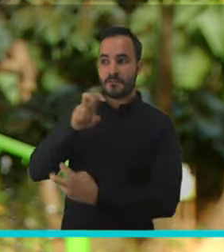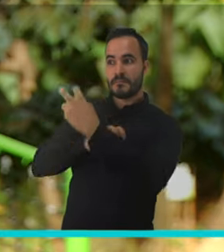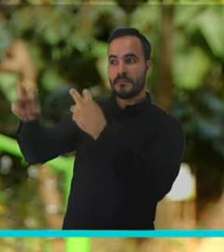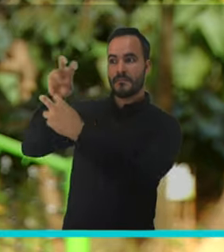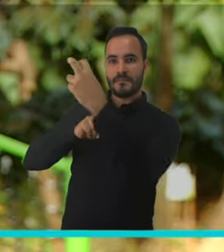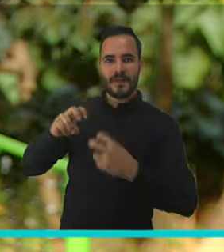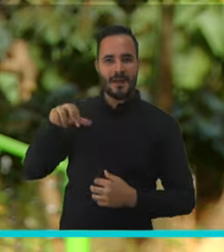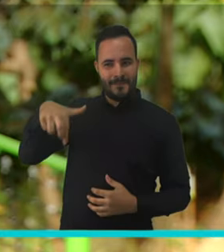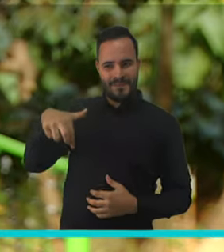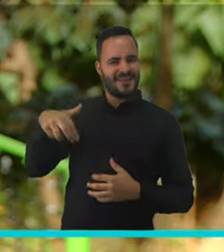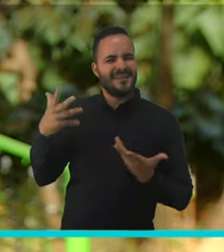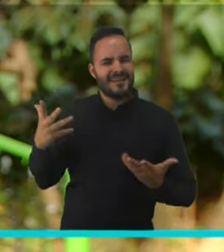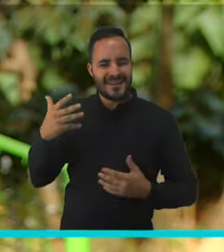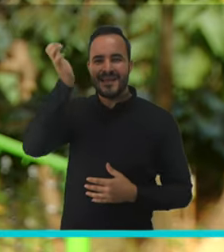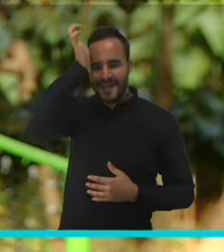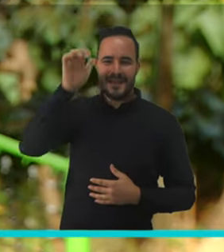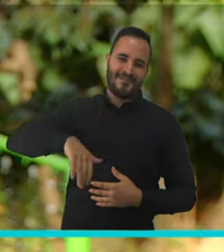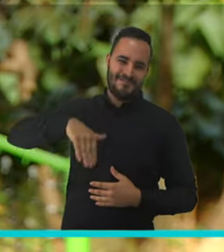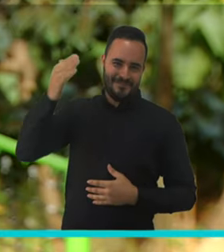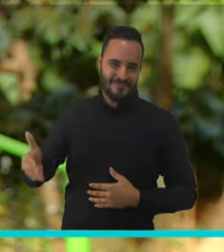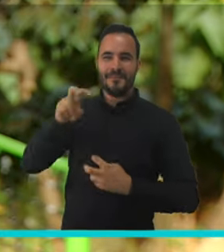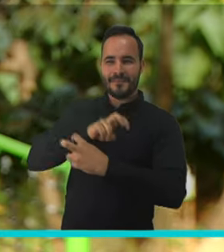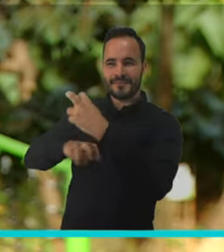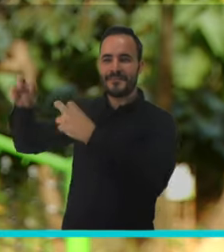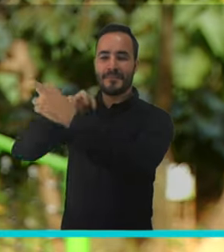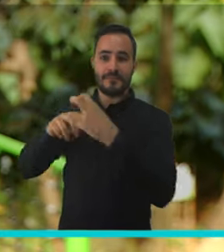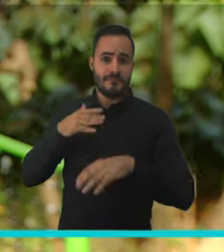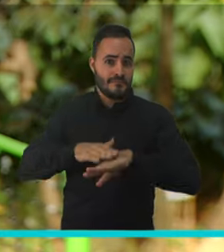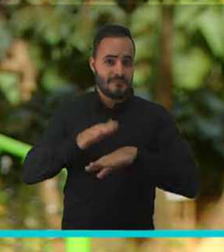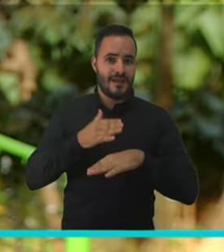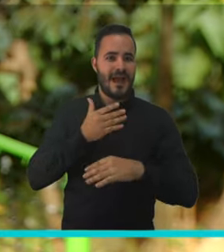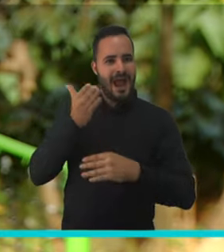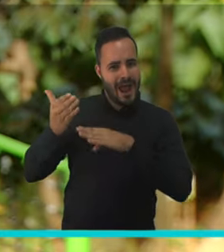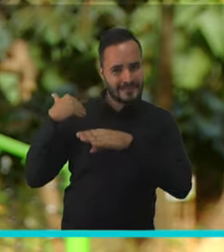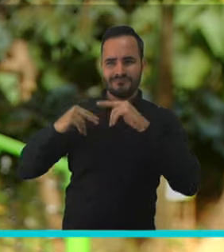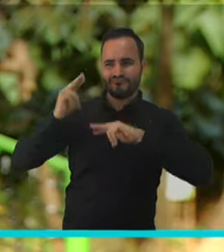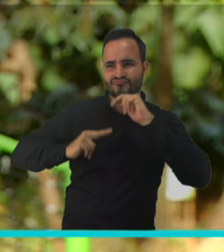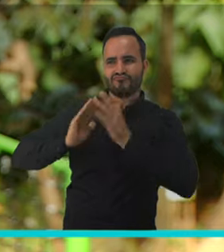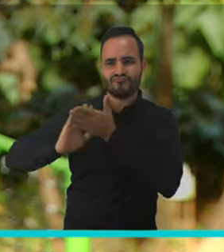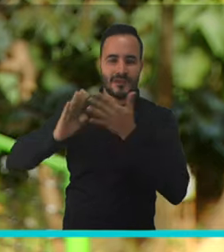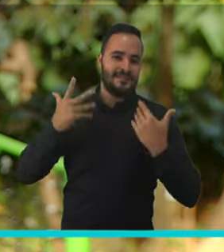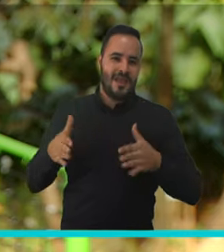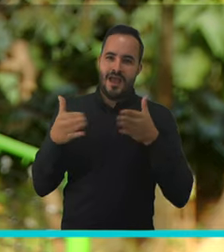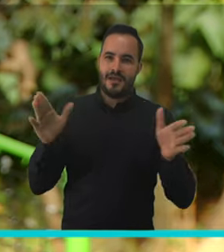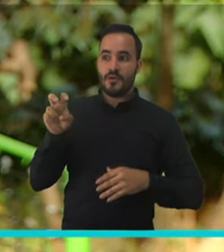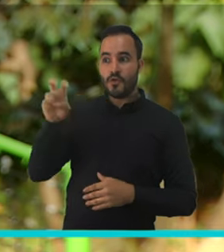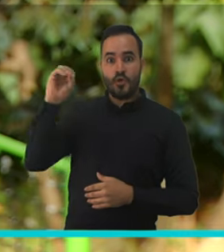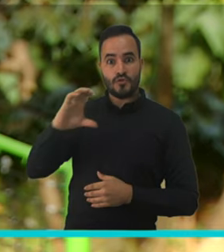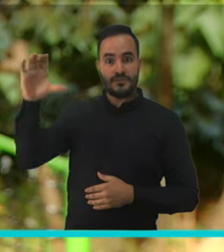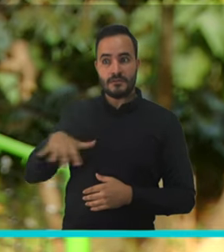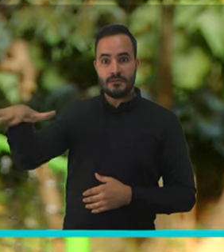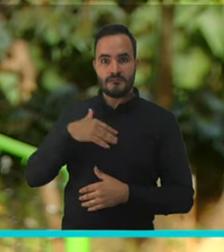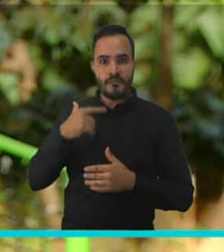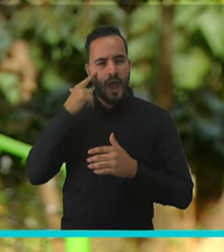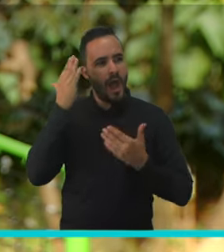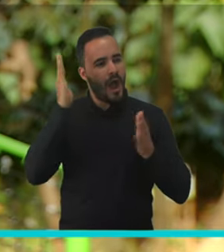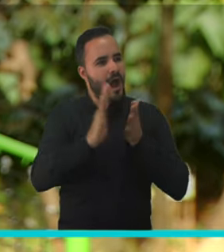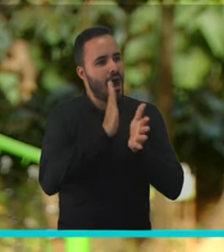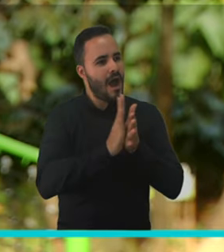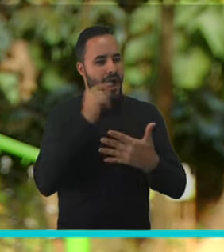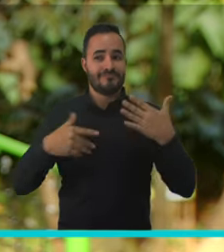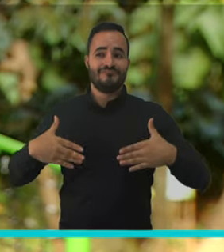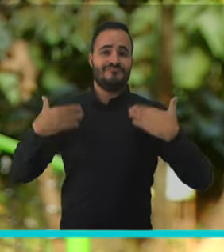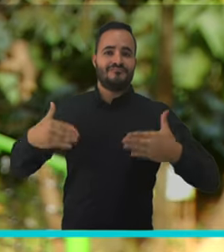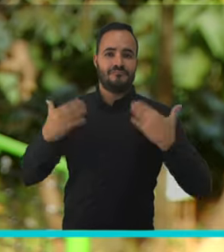línea P del sistema metro, es decir, el metrocable El Picacho, ya es una realidad. Y desde ya la comunidad del noroccidente conoce los